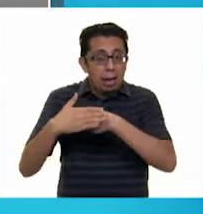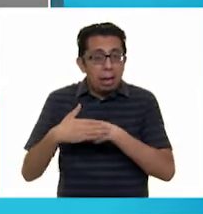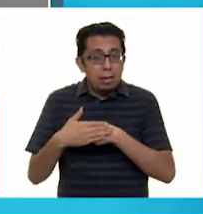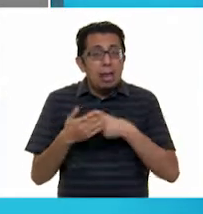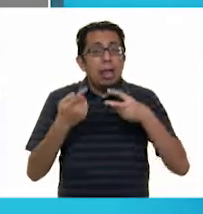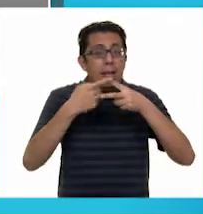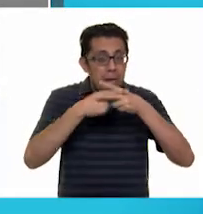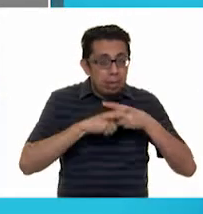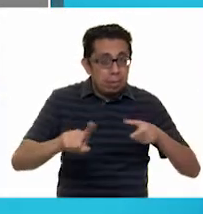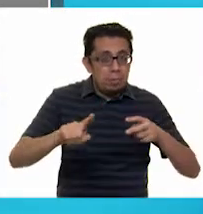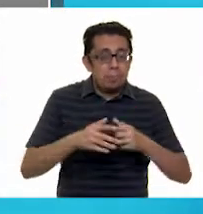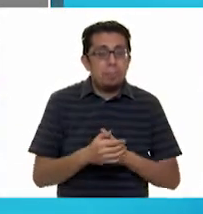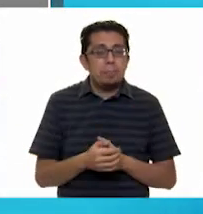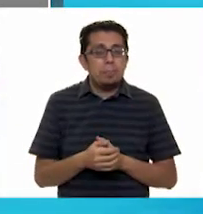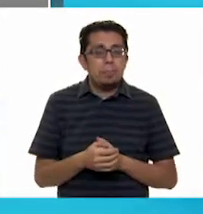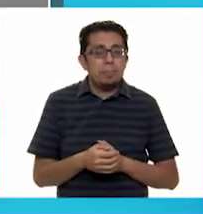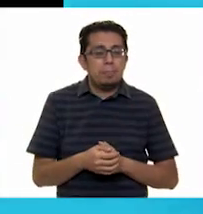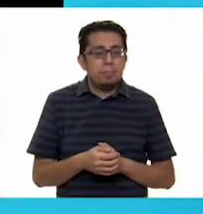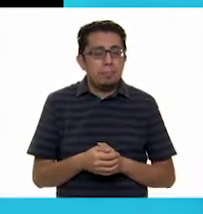¡Comenzamos!